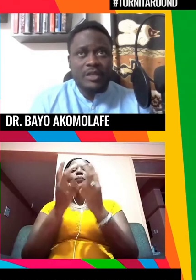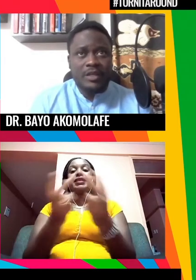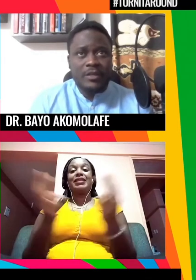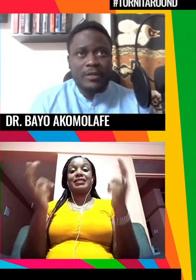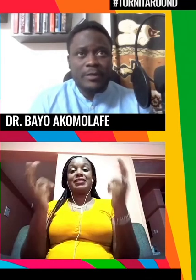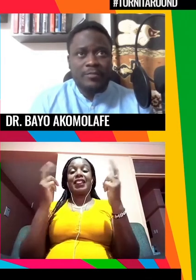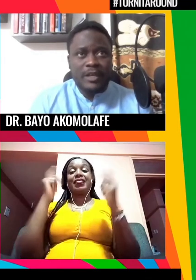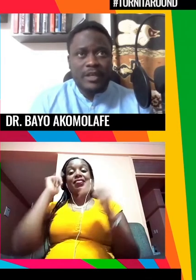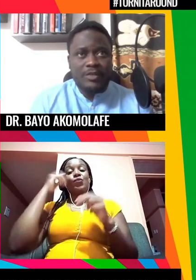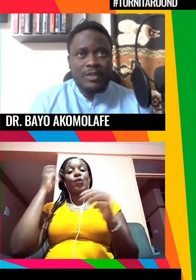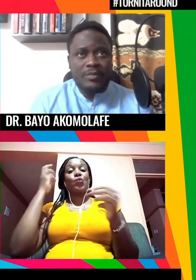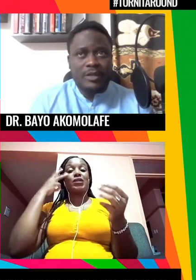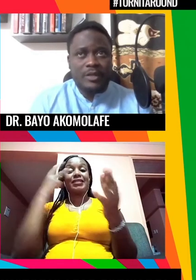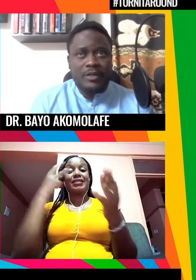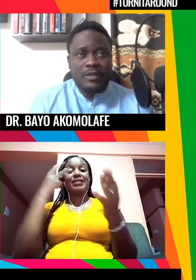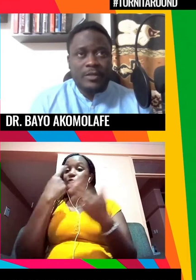presenciando